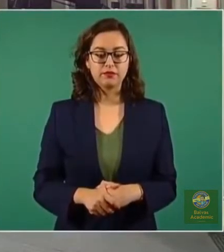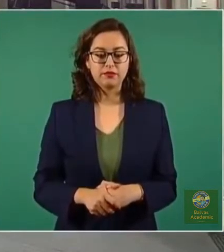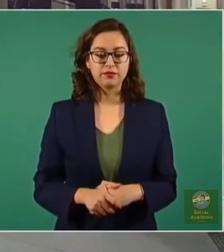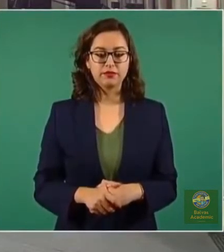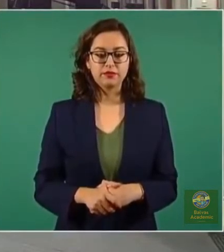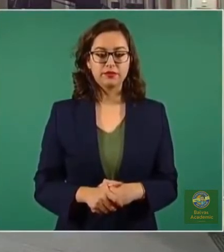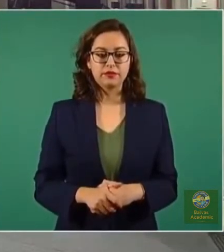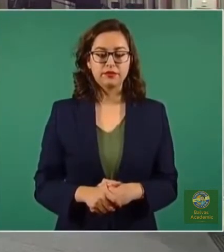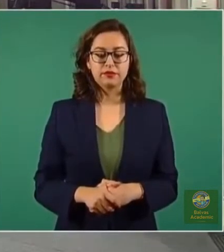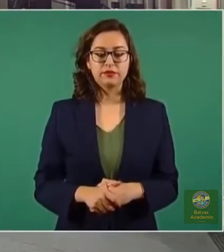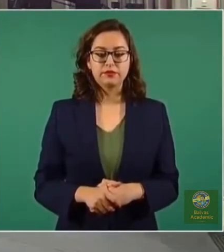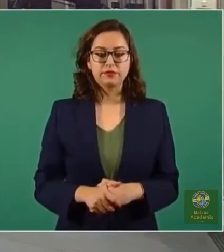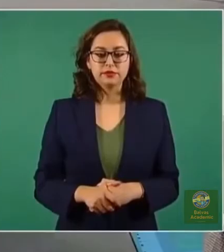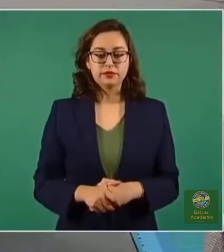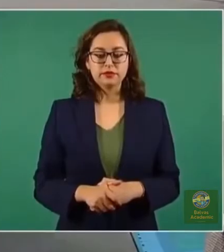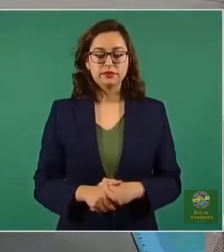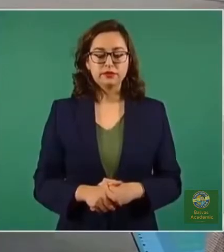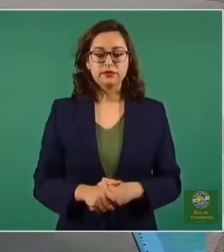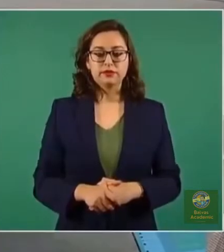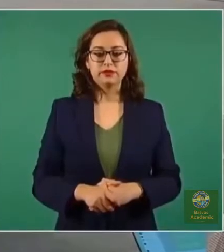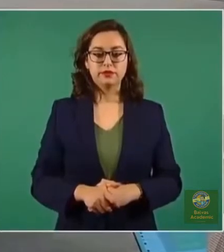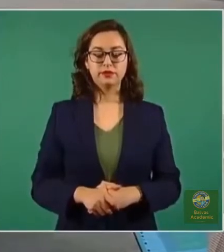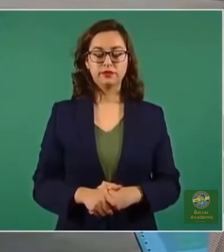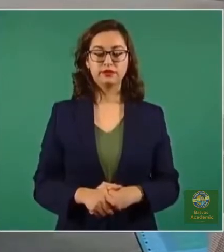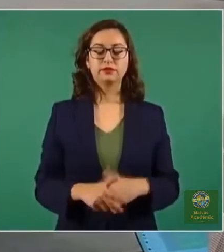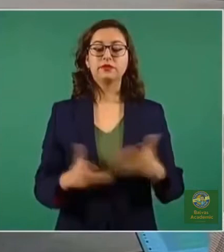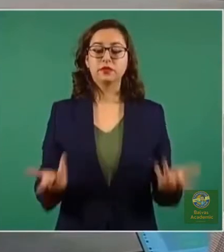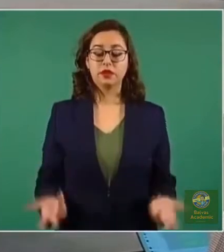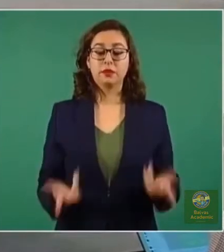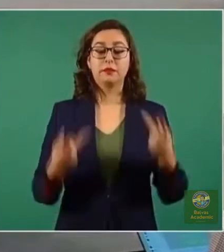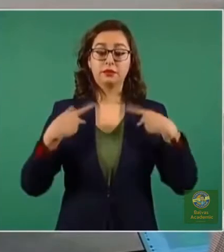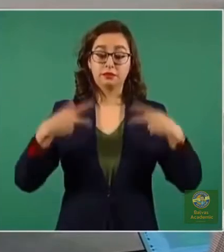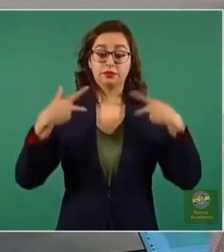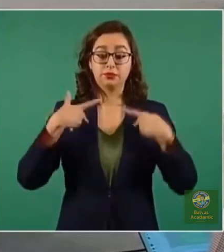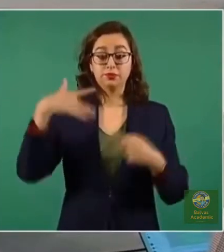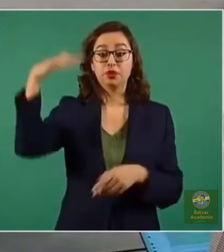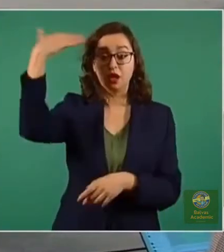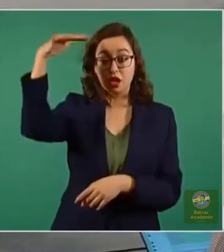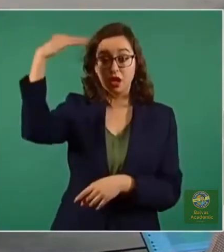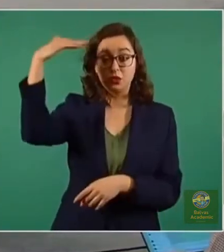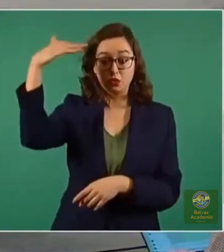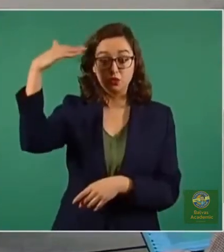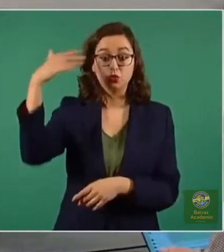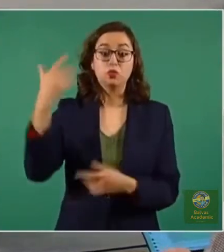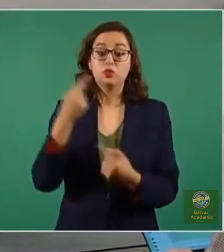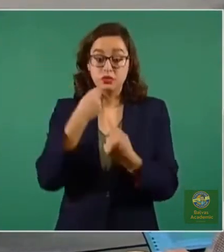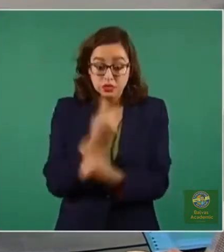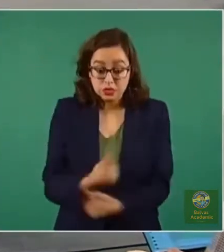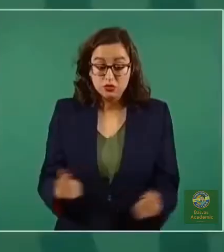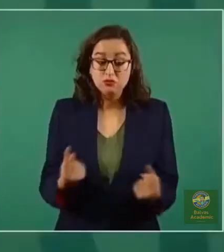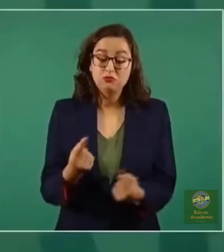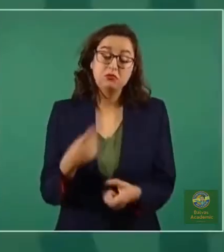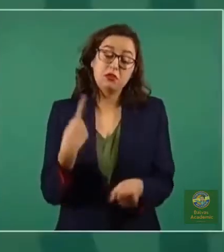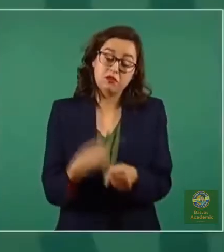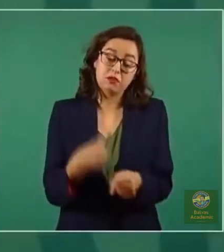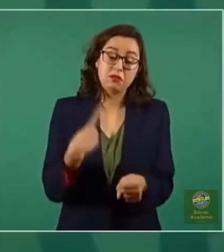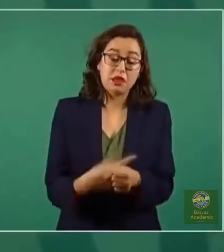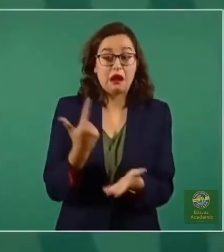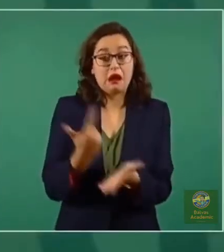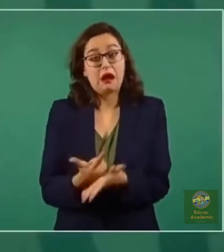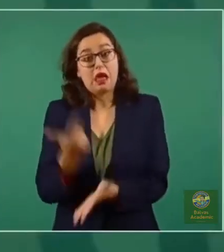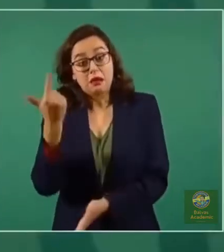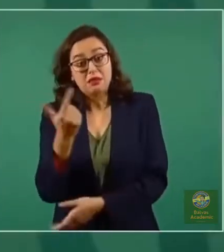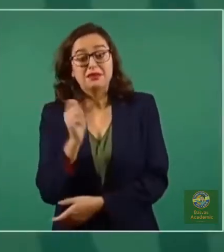Sí existen en algunos casos, igual que en el adulto, posibilidades de secuelas. El tema es la proporción,